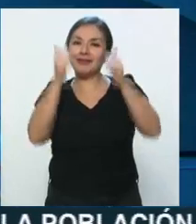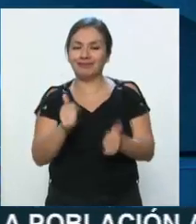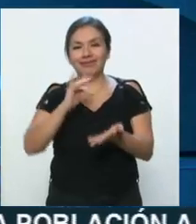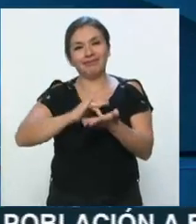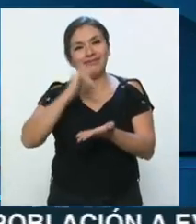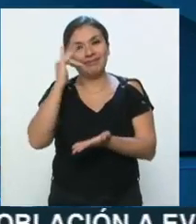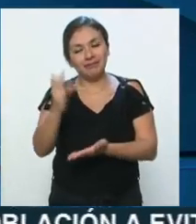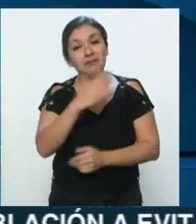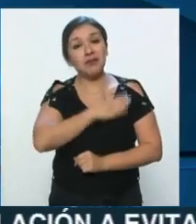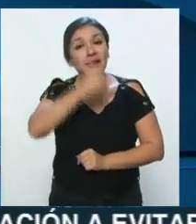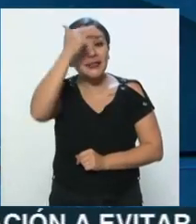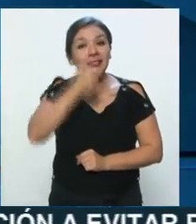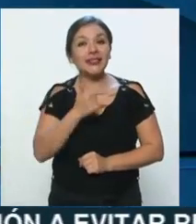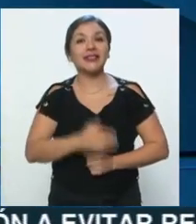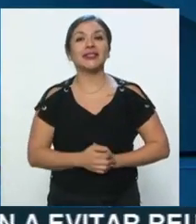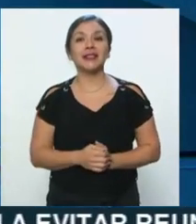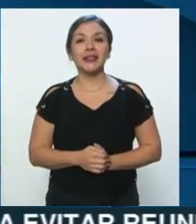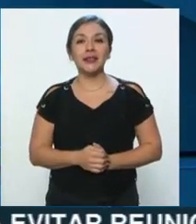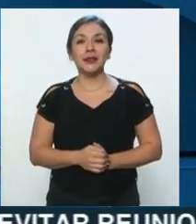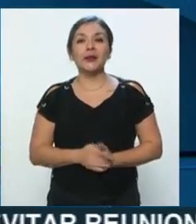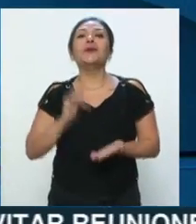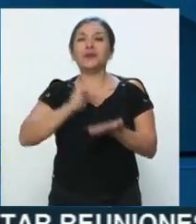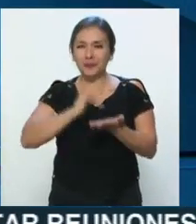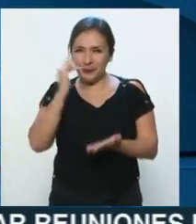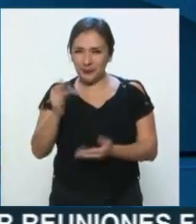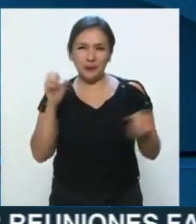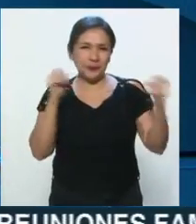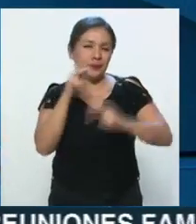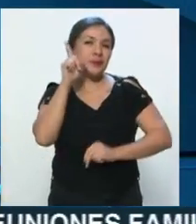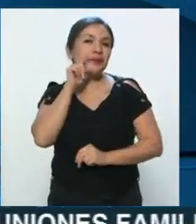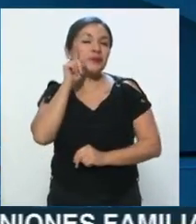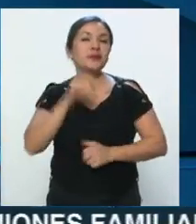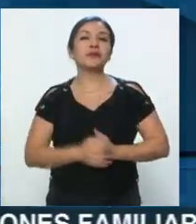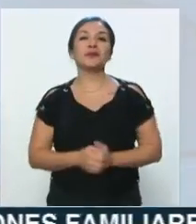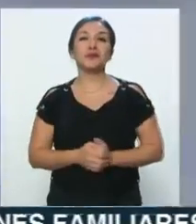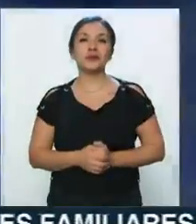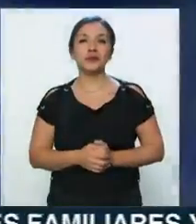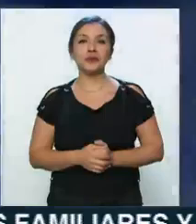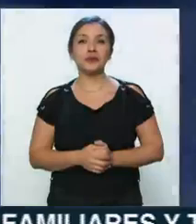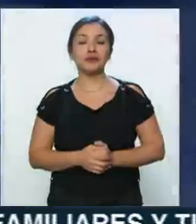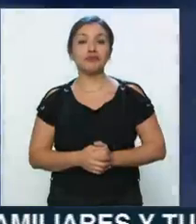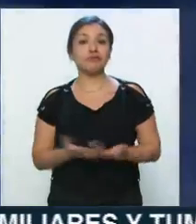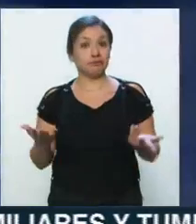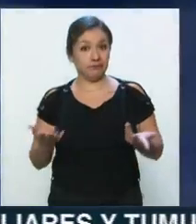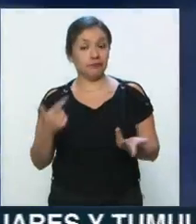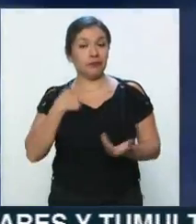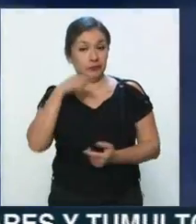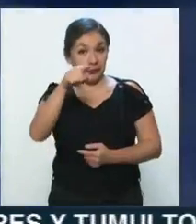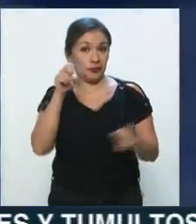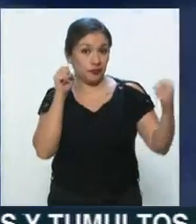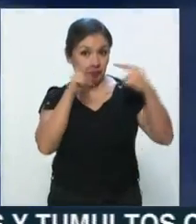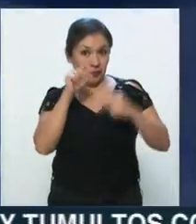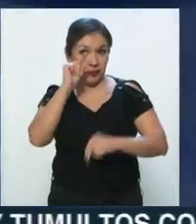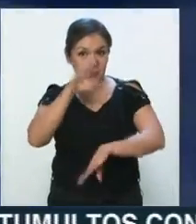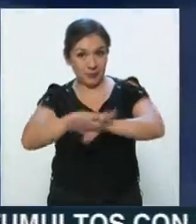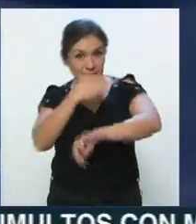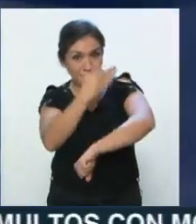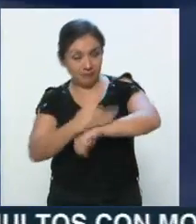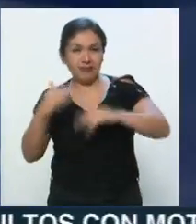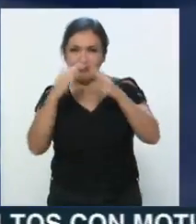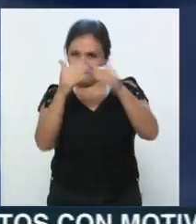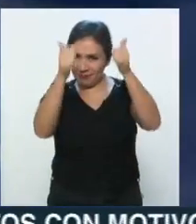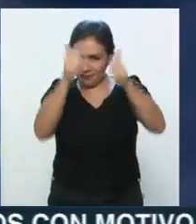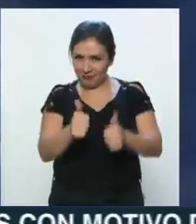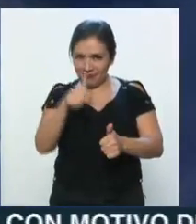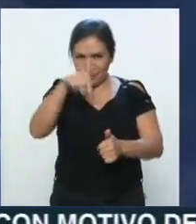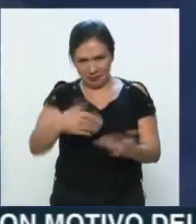Muchísimas gracias, que tengas muy buena noche. Gracias, Juan, nos vemos mañana. Nos vemos mañana, Feli, y a usted lo veo en unos instantes. Quédese en